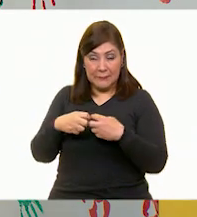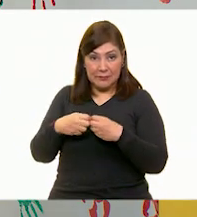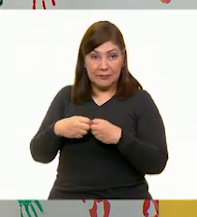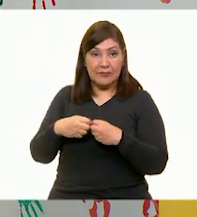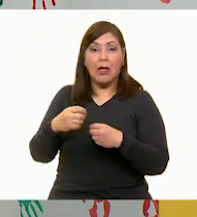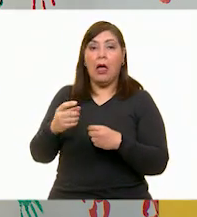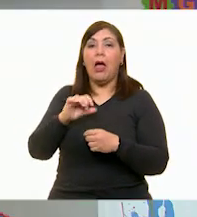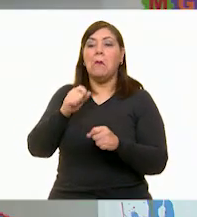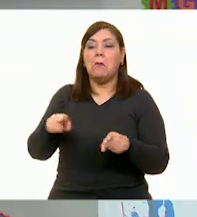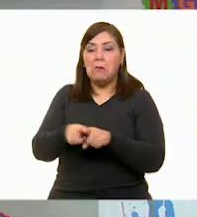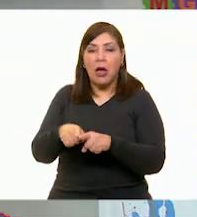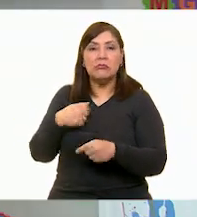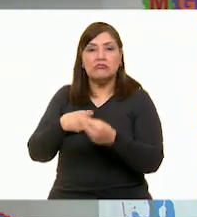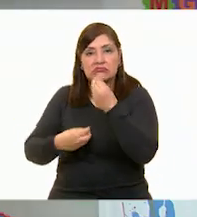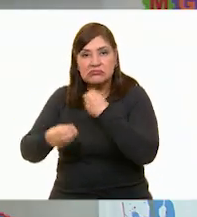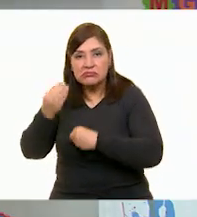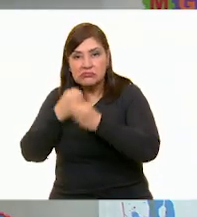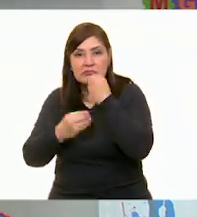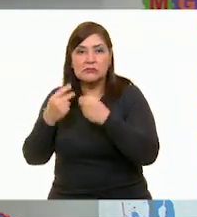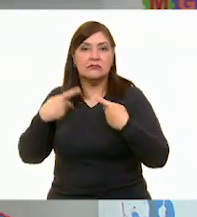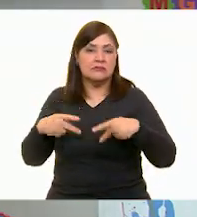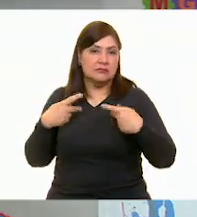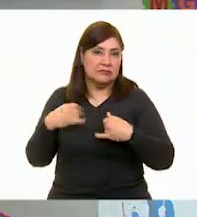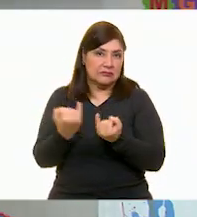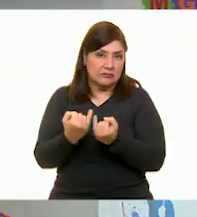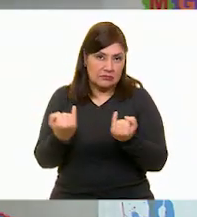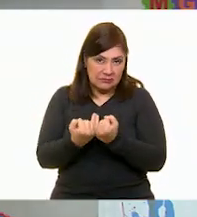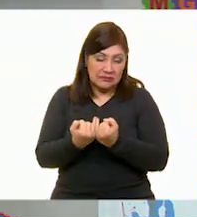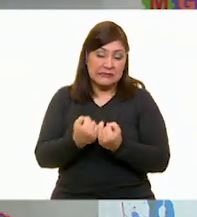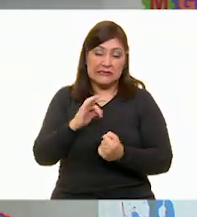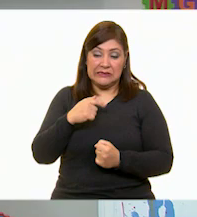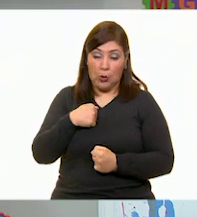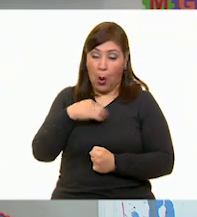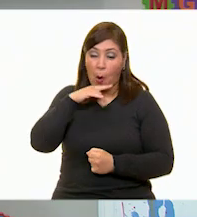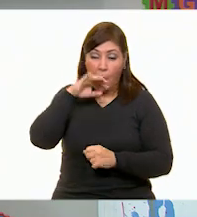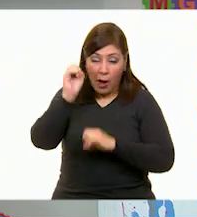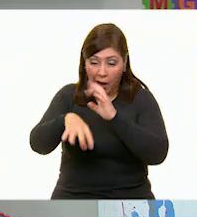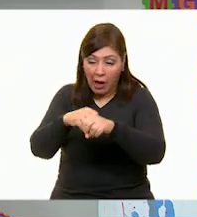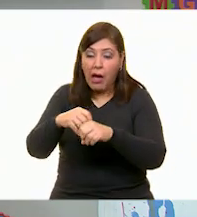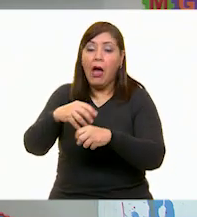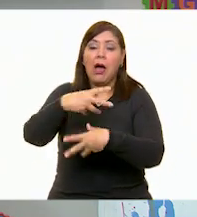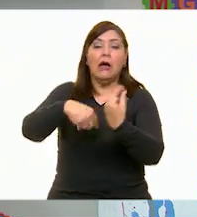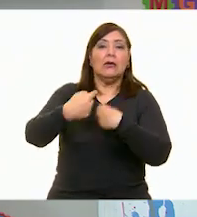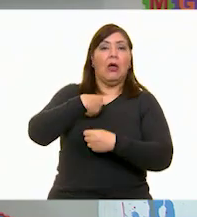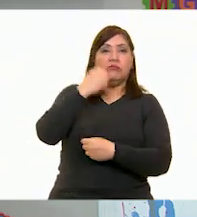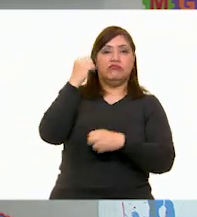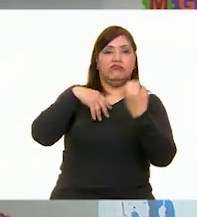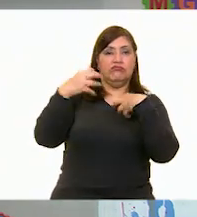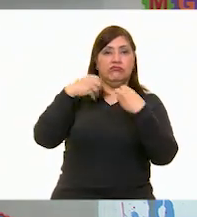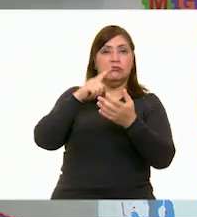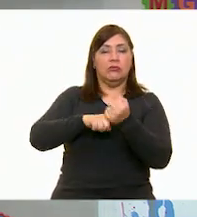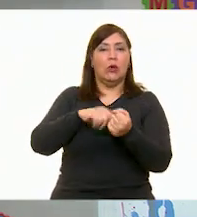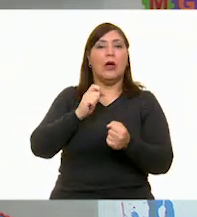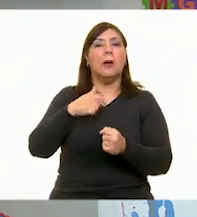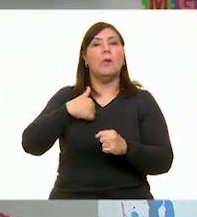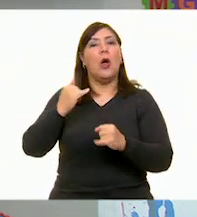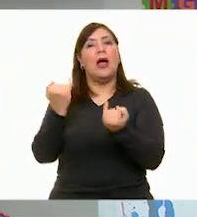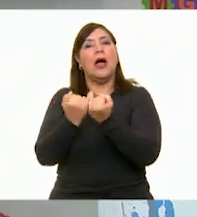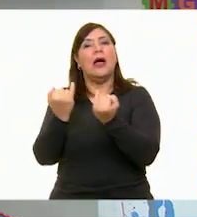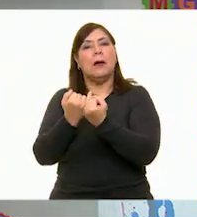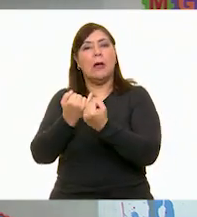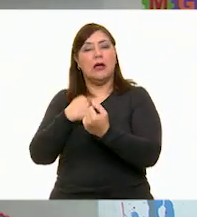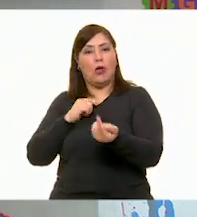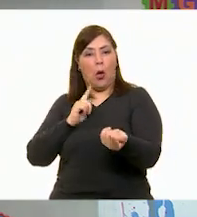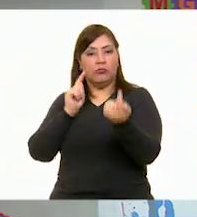a nuestros alimentos. Es cierto, contaminando nos contaminamos. Es como si fuera un boomerang que se nos regresa. Vamos a